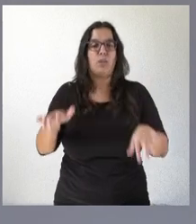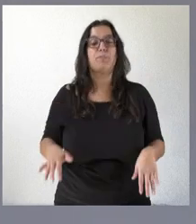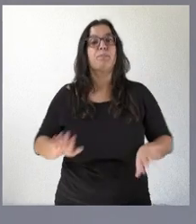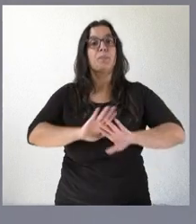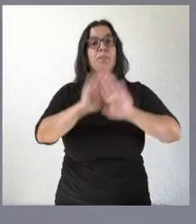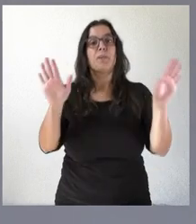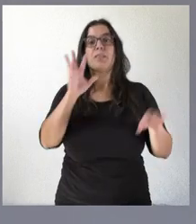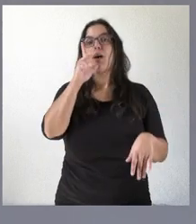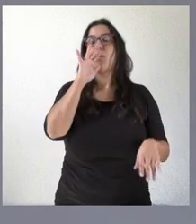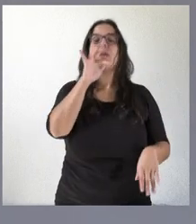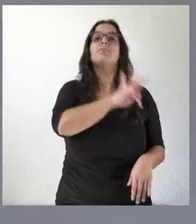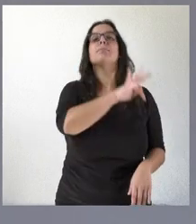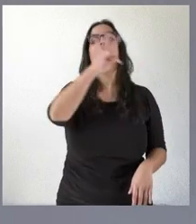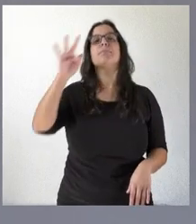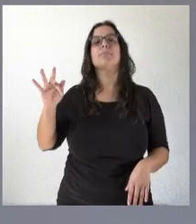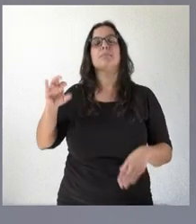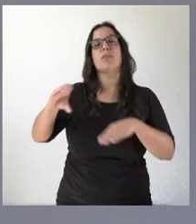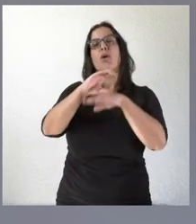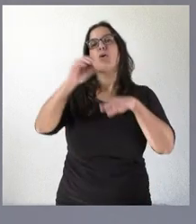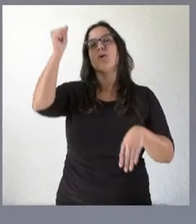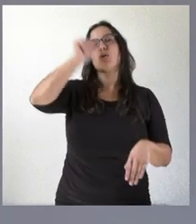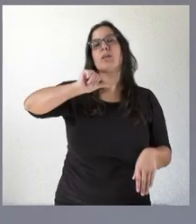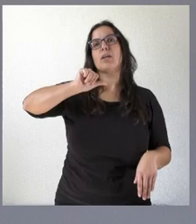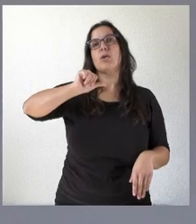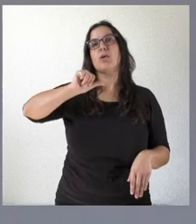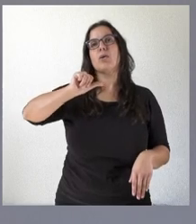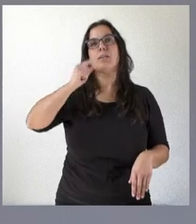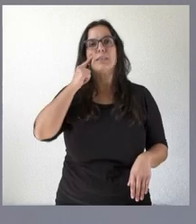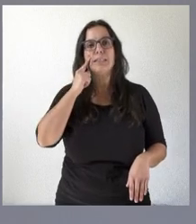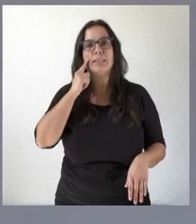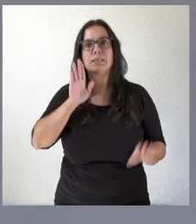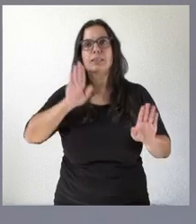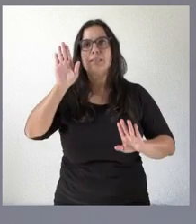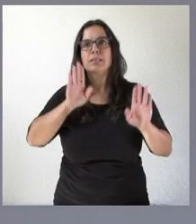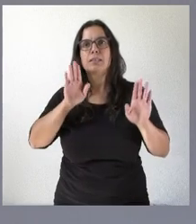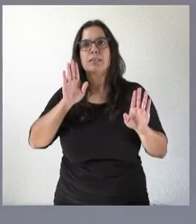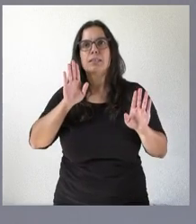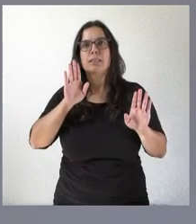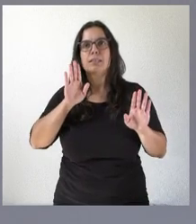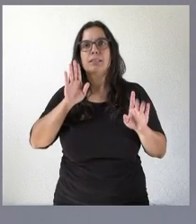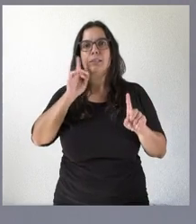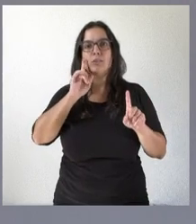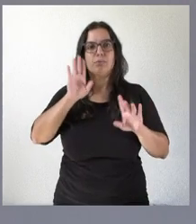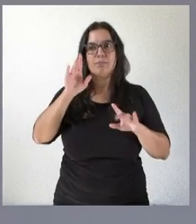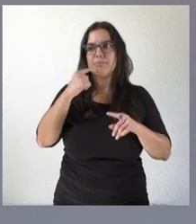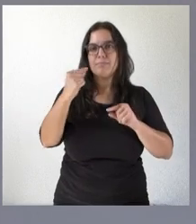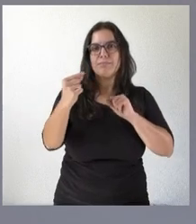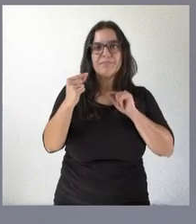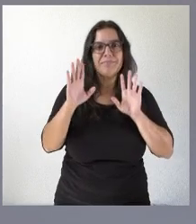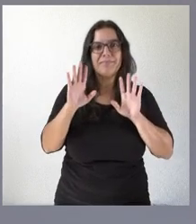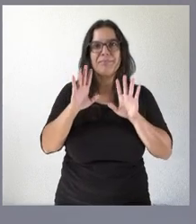más, pues, te doy la palabra al consejero de… No sé, Sonia, si es que ha dicho… Ah, no, está.